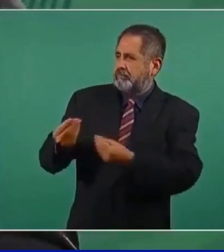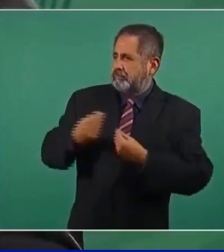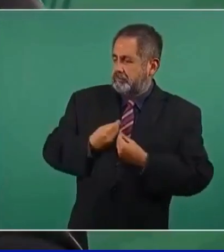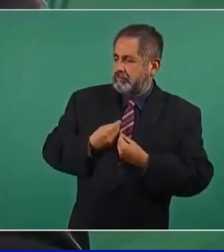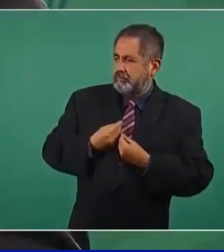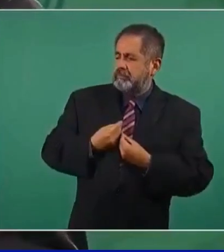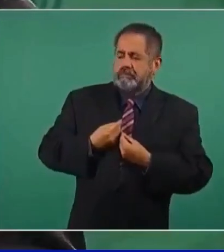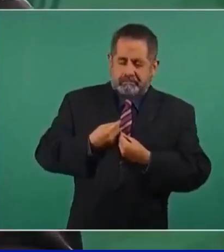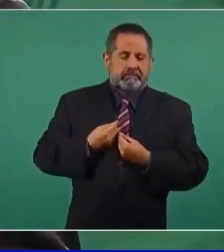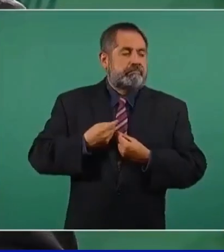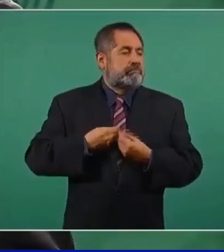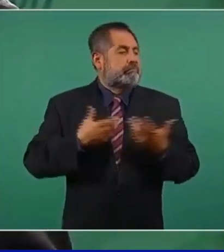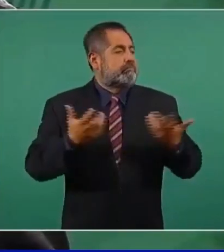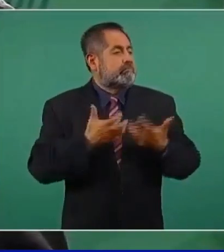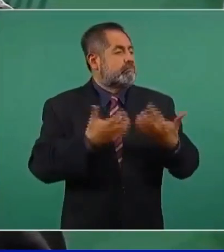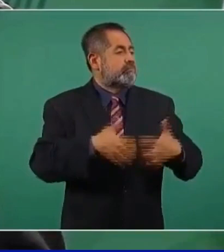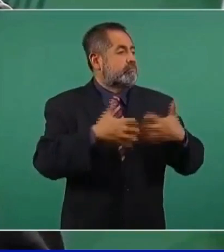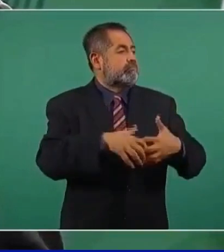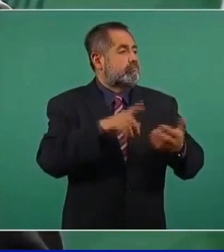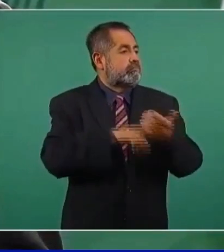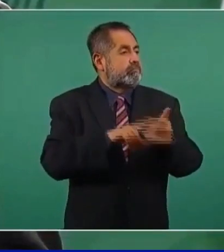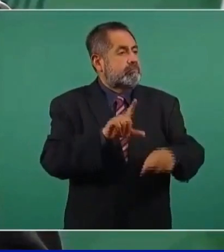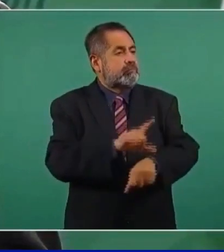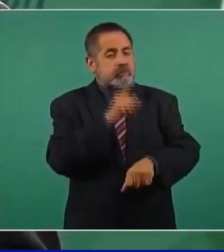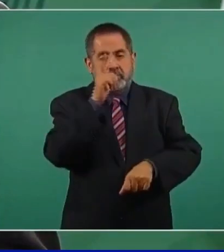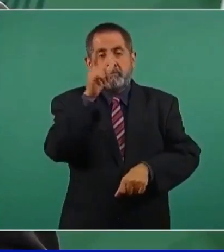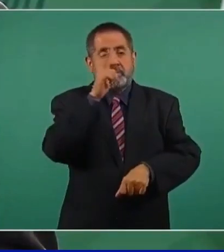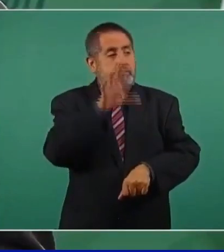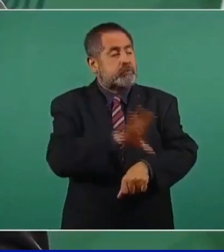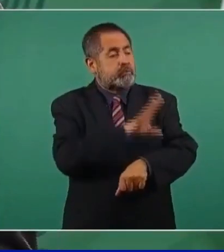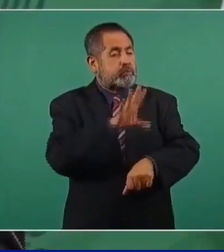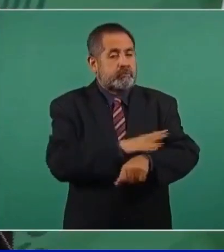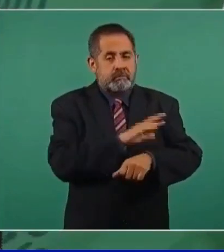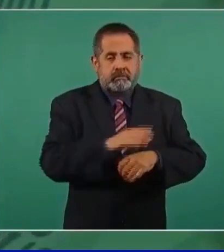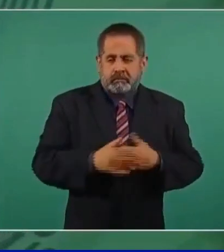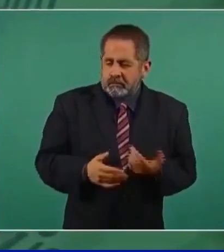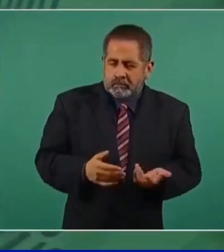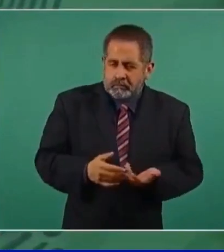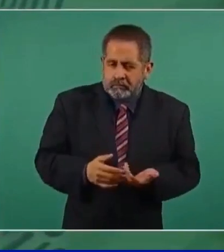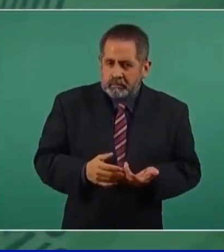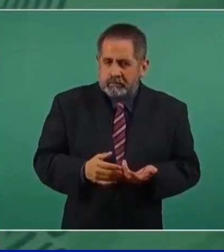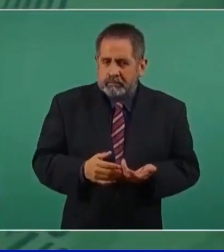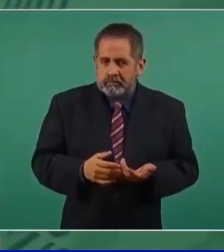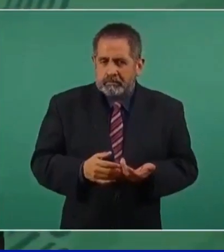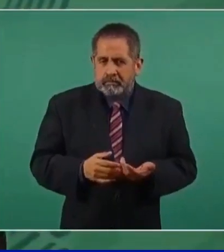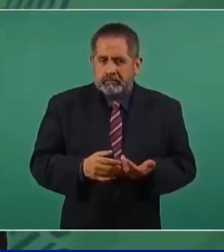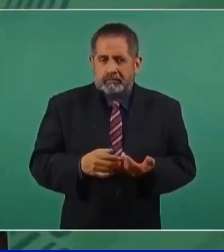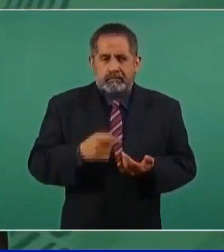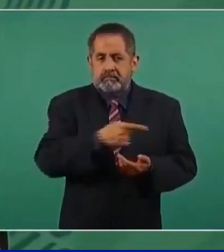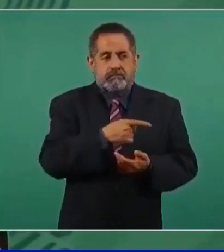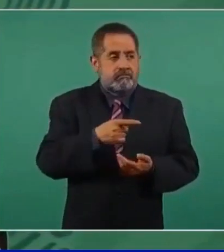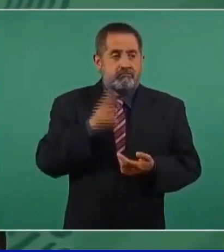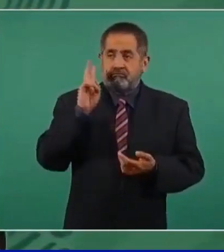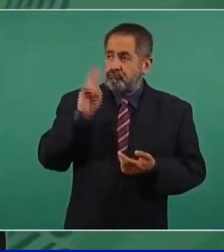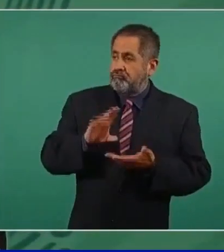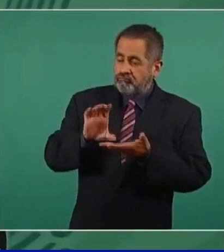producir energía eléctrica y no traían inversión.